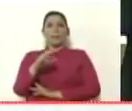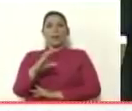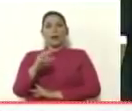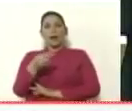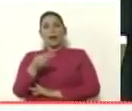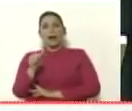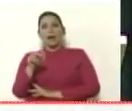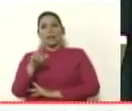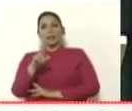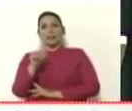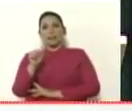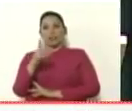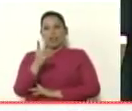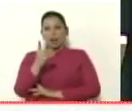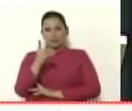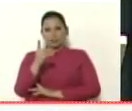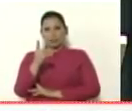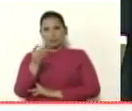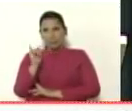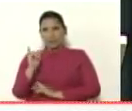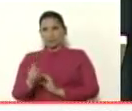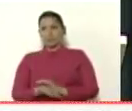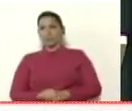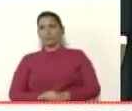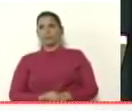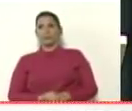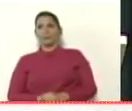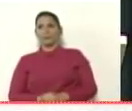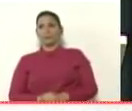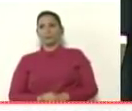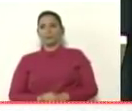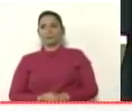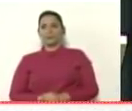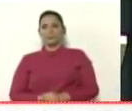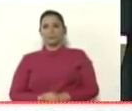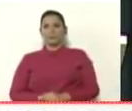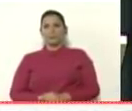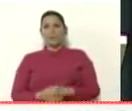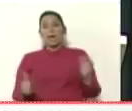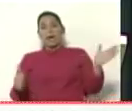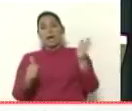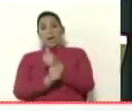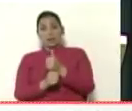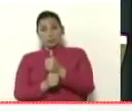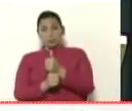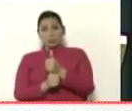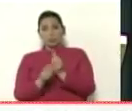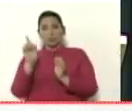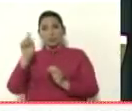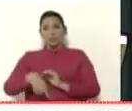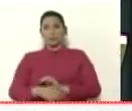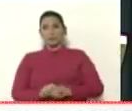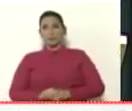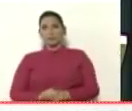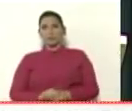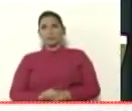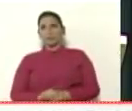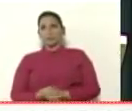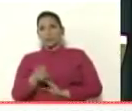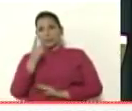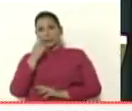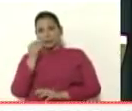Porque además en su momento encontramos en el celular del señor Marrero